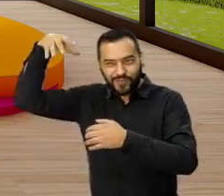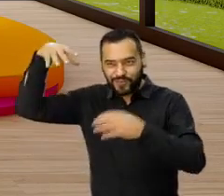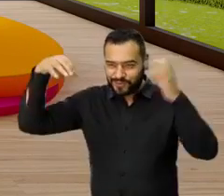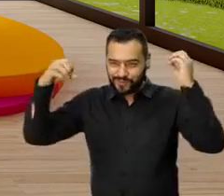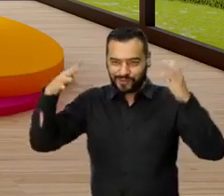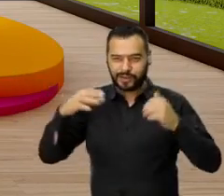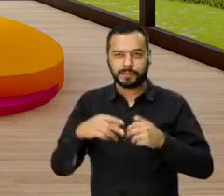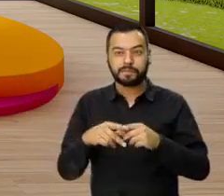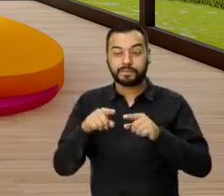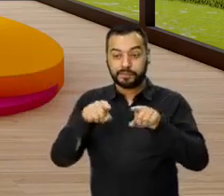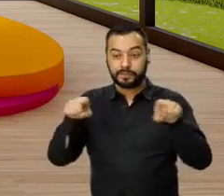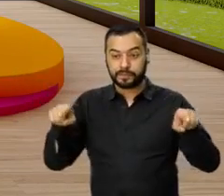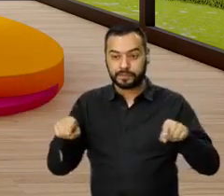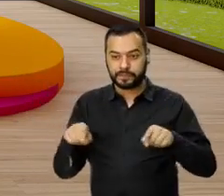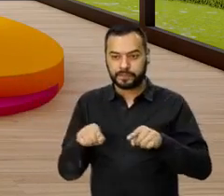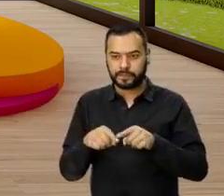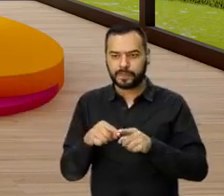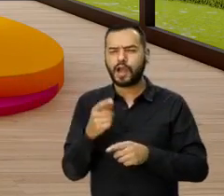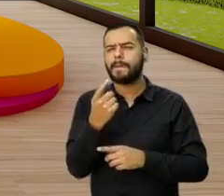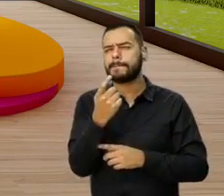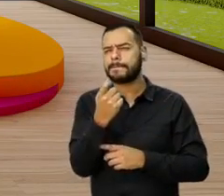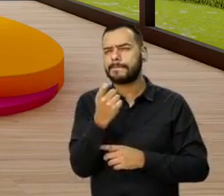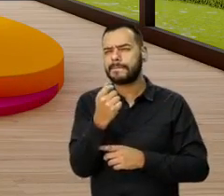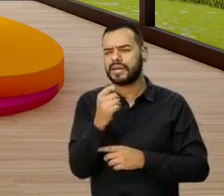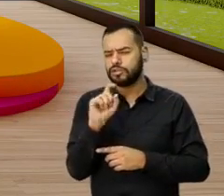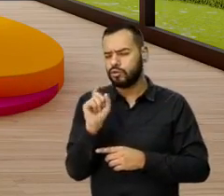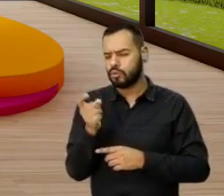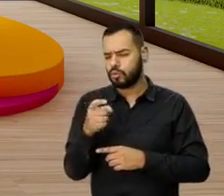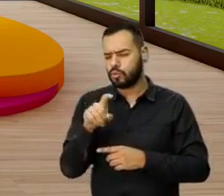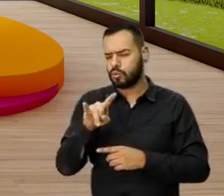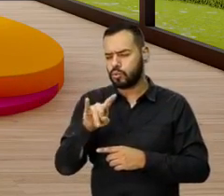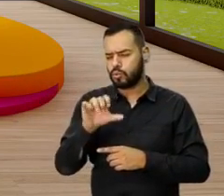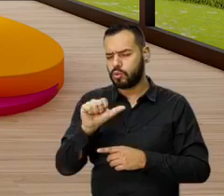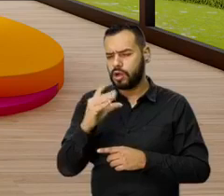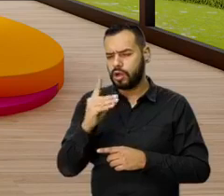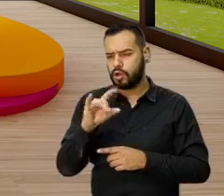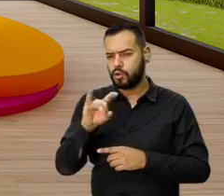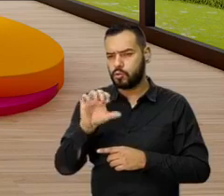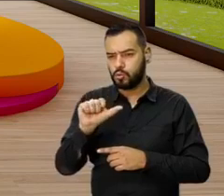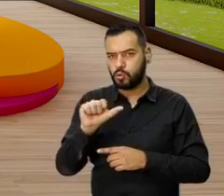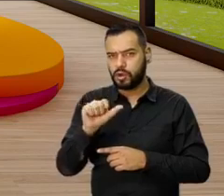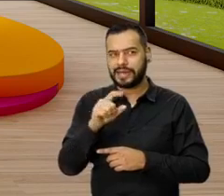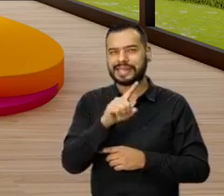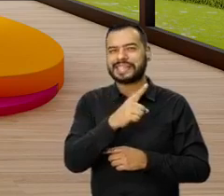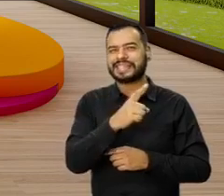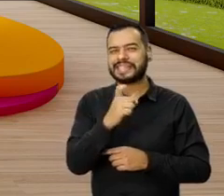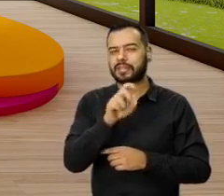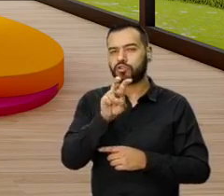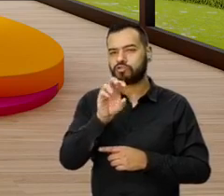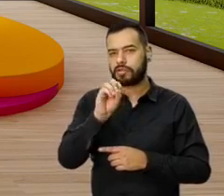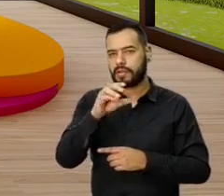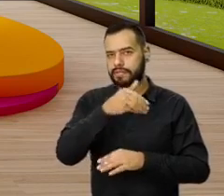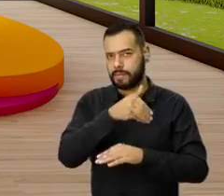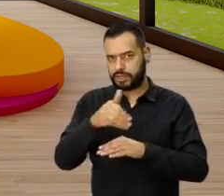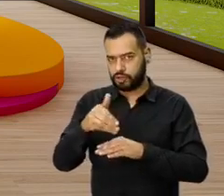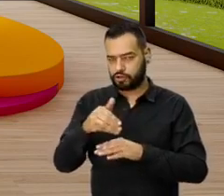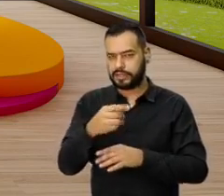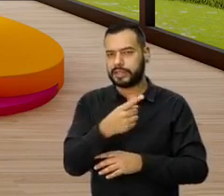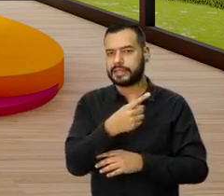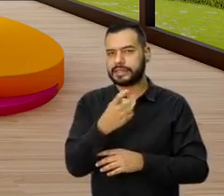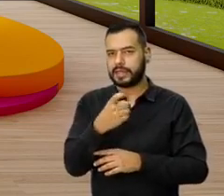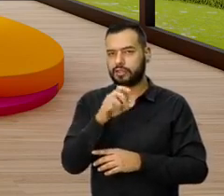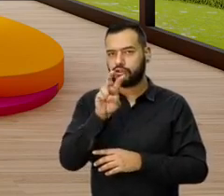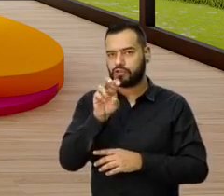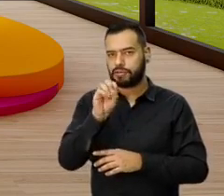Perdón, el área, el precio de Guadua es parte de 170 millones de pesos. ¿Parte de 170?